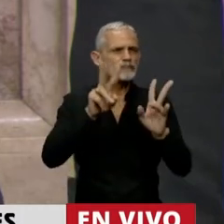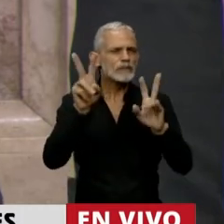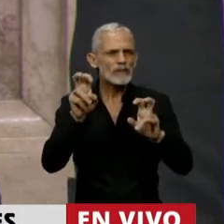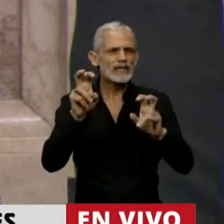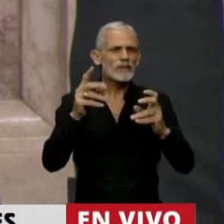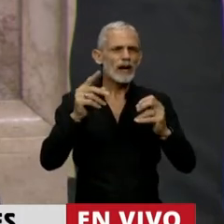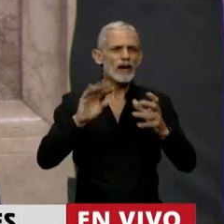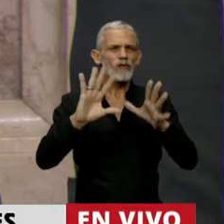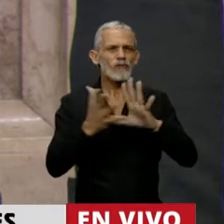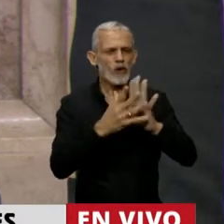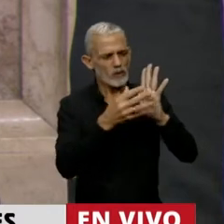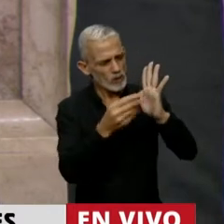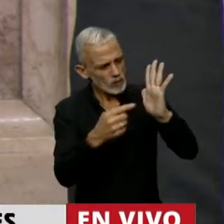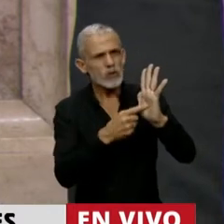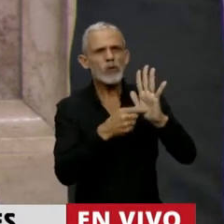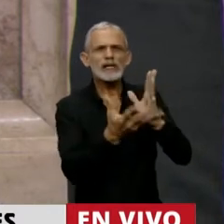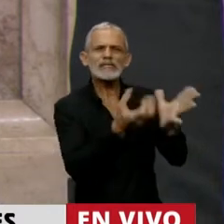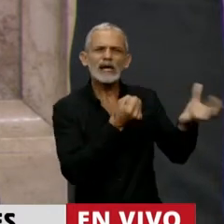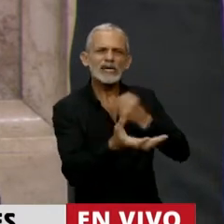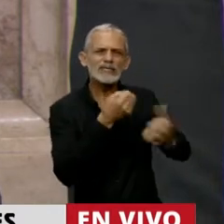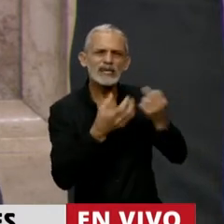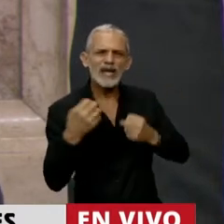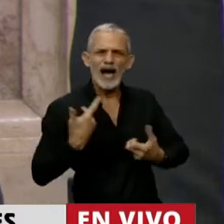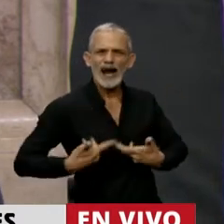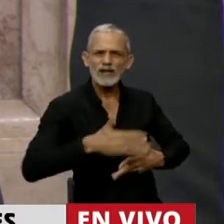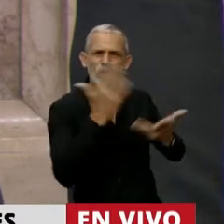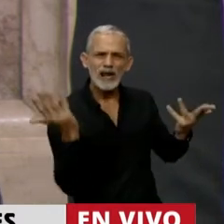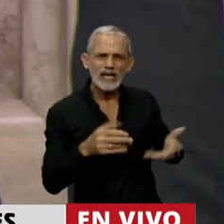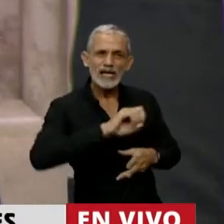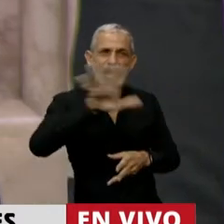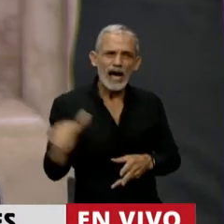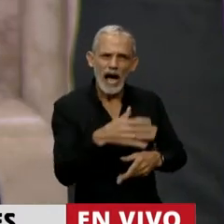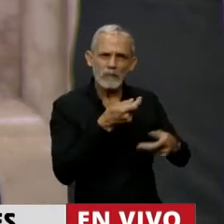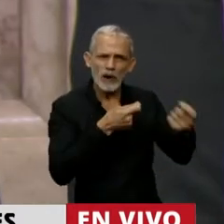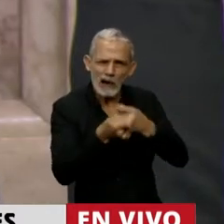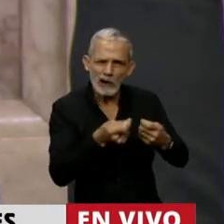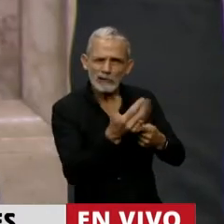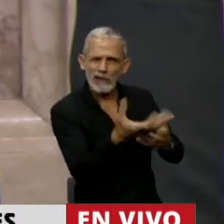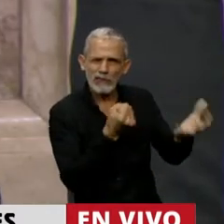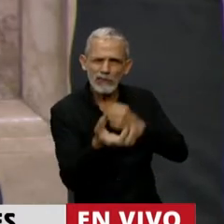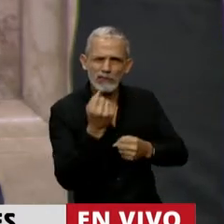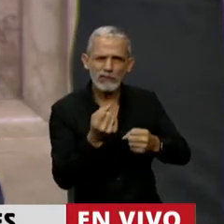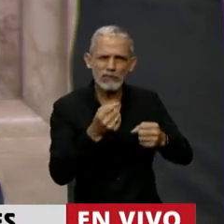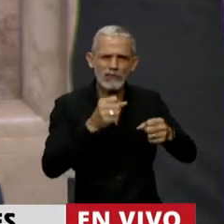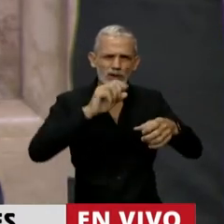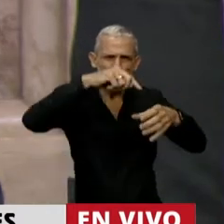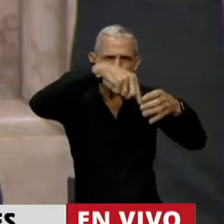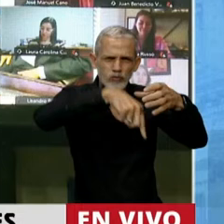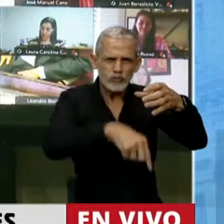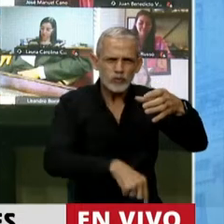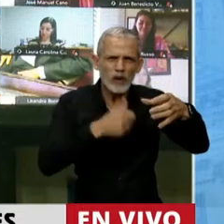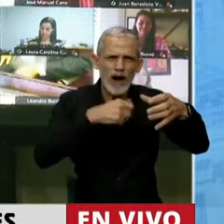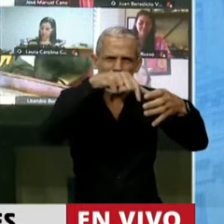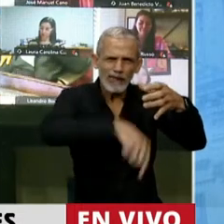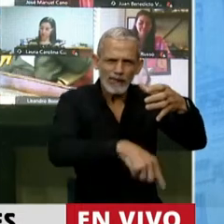del modelo extractivista, del agronegocio, del fracking, de la mega